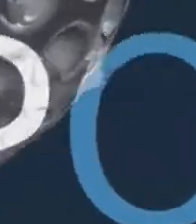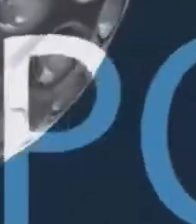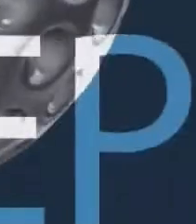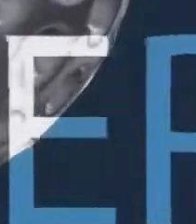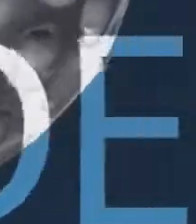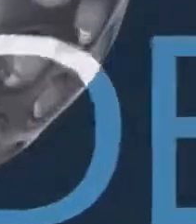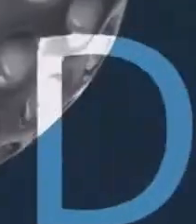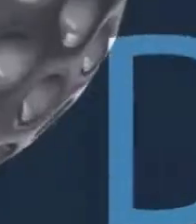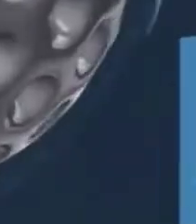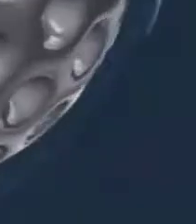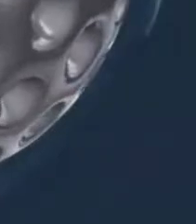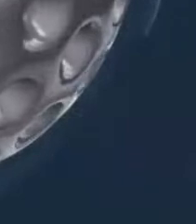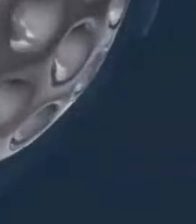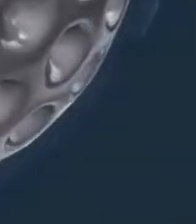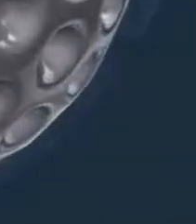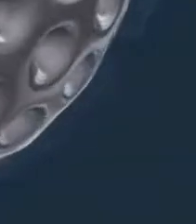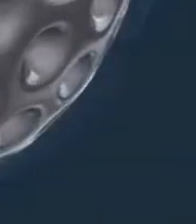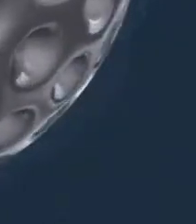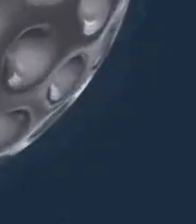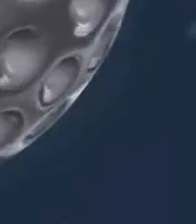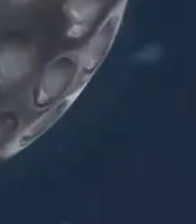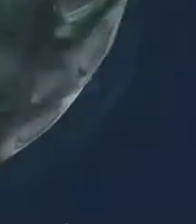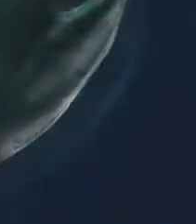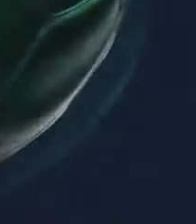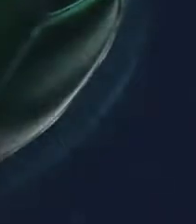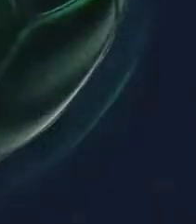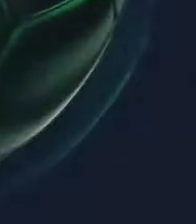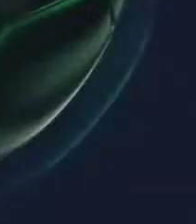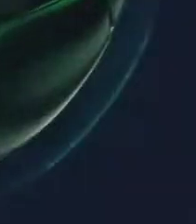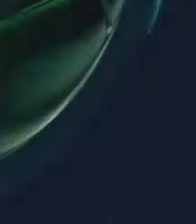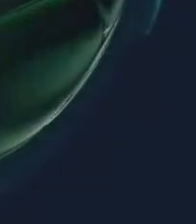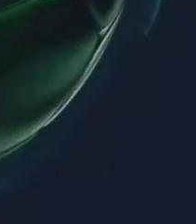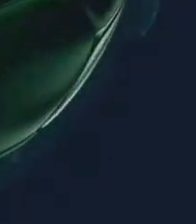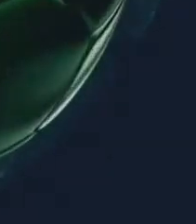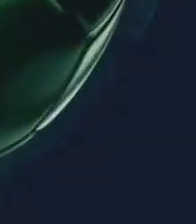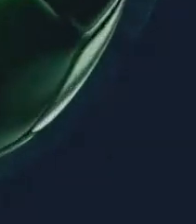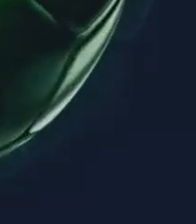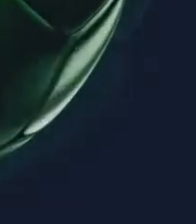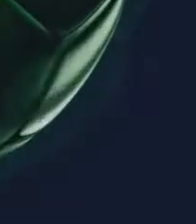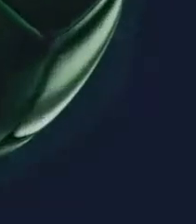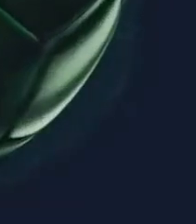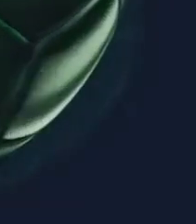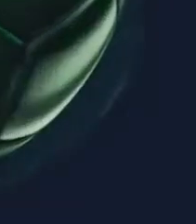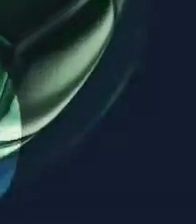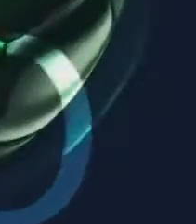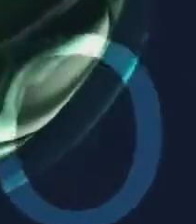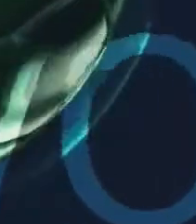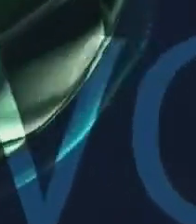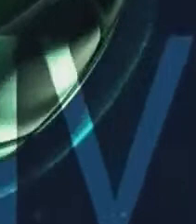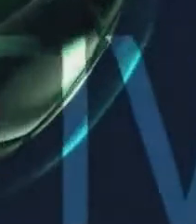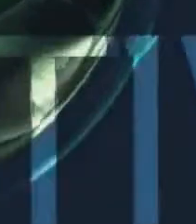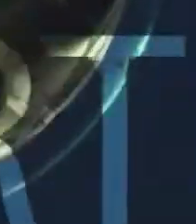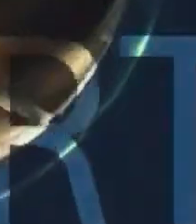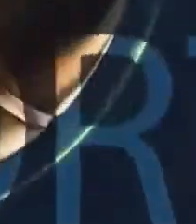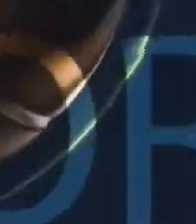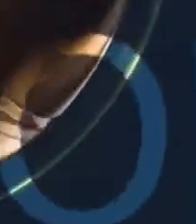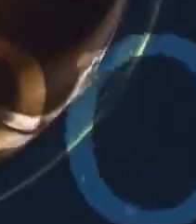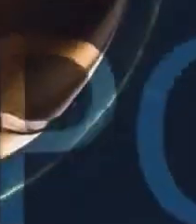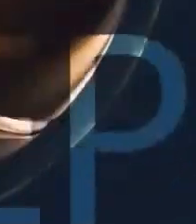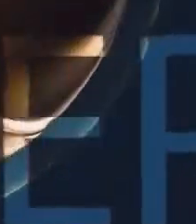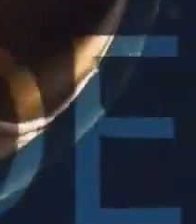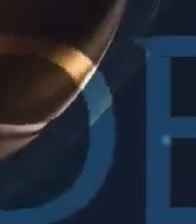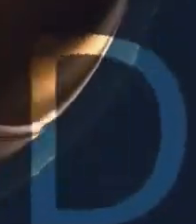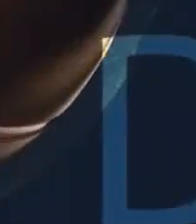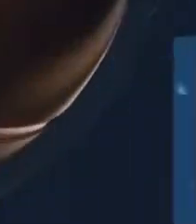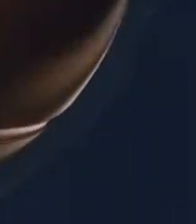en Boca Juniors Y probablemente en las próximas horas se confirme a Martín Palermo Reemplazando a